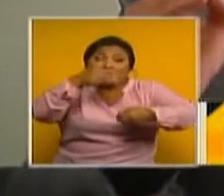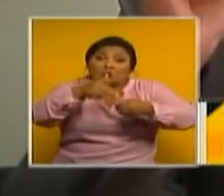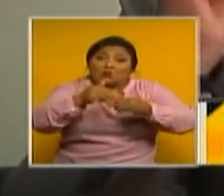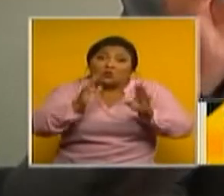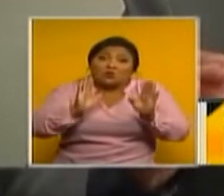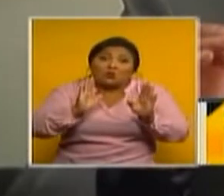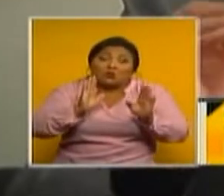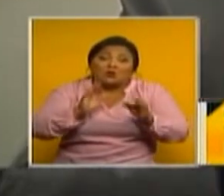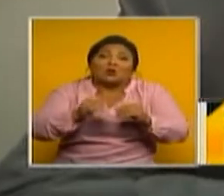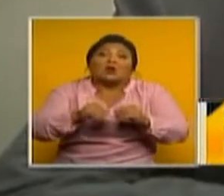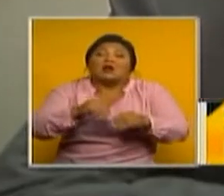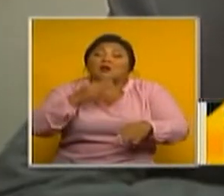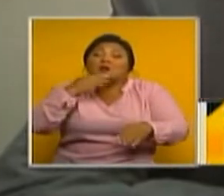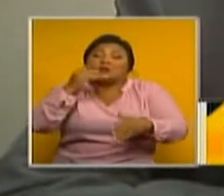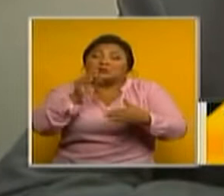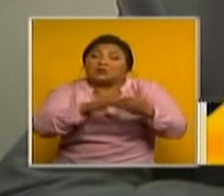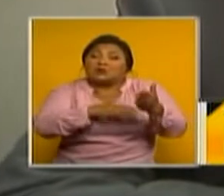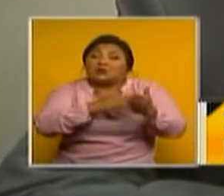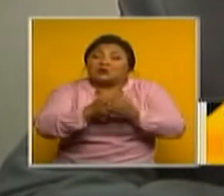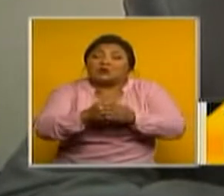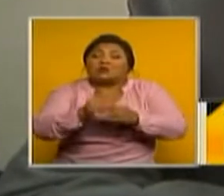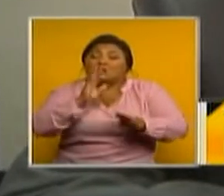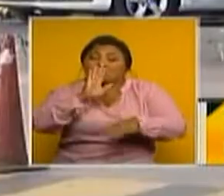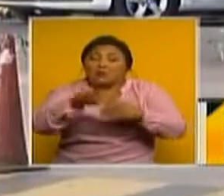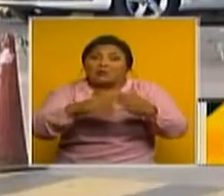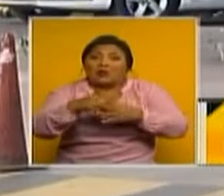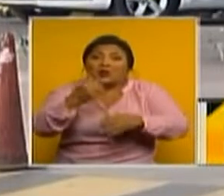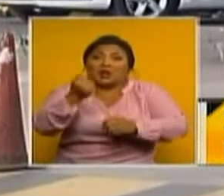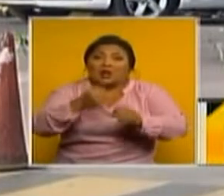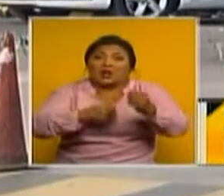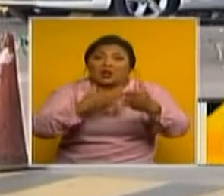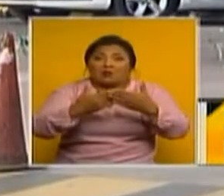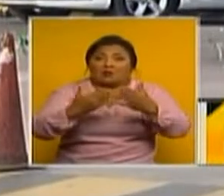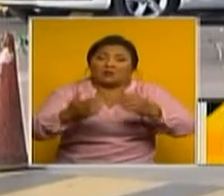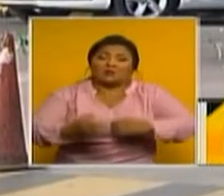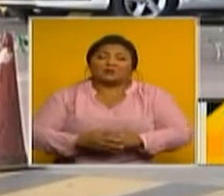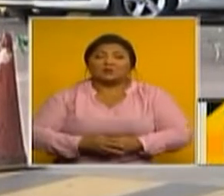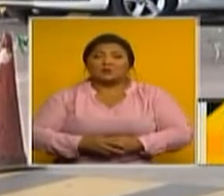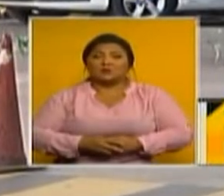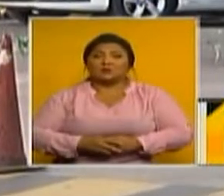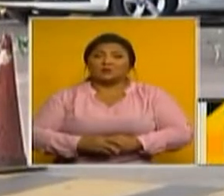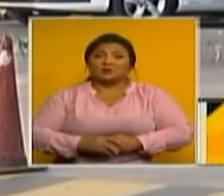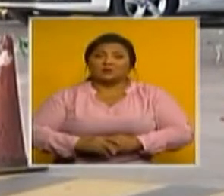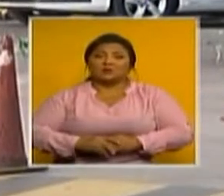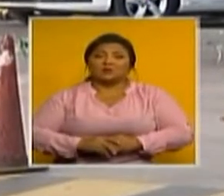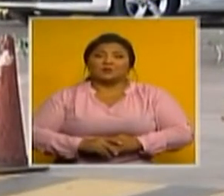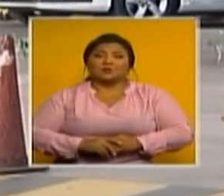a las privatizaciones y a la flexibilización laboral. Adriana Bermeo Noticiero 1